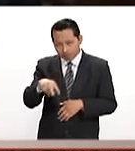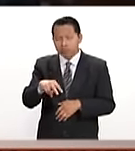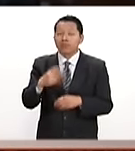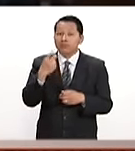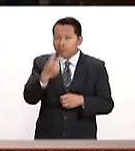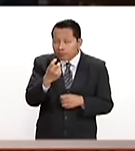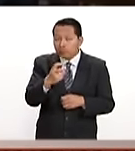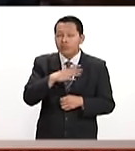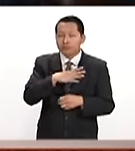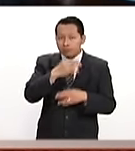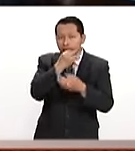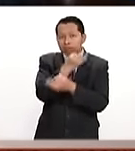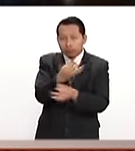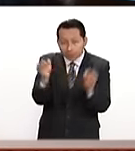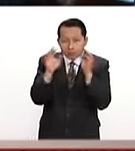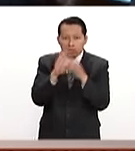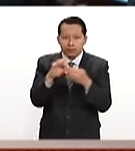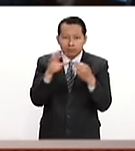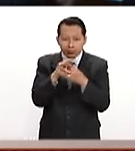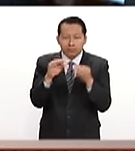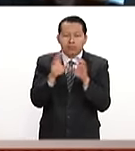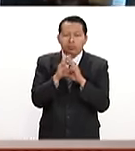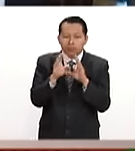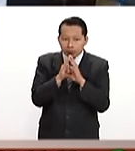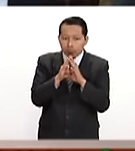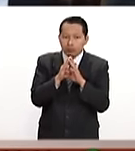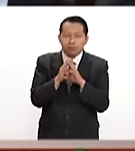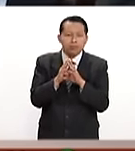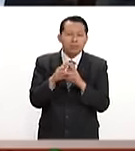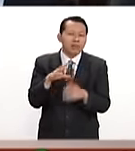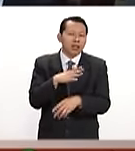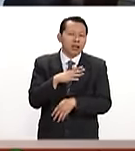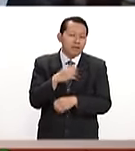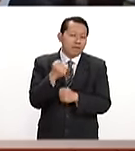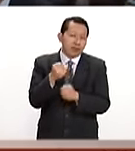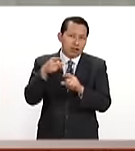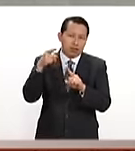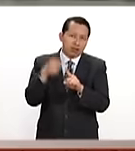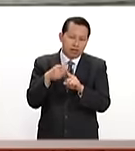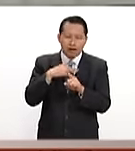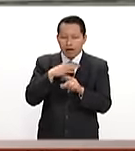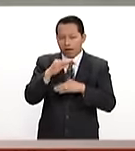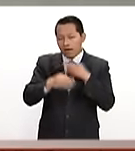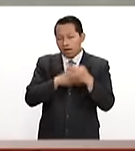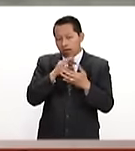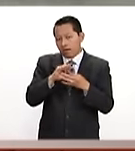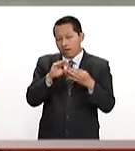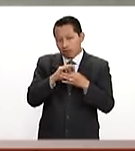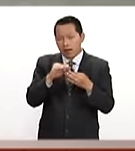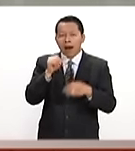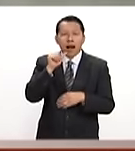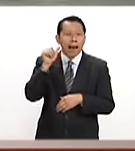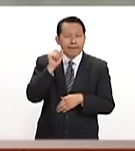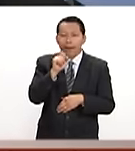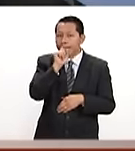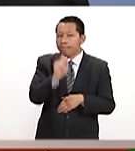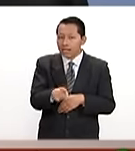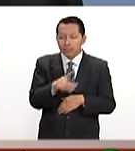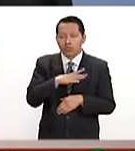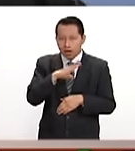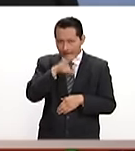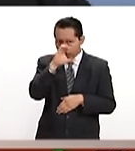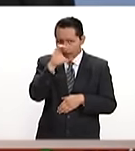Entonces, este anuncio evidentemente tiene mucho ese sentido propagandístico. No olvidemos que ayer mismo, en una